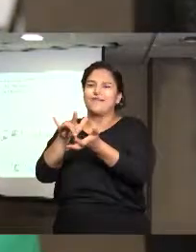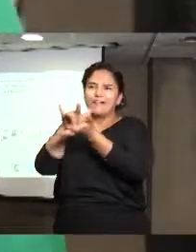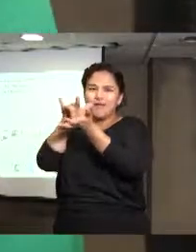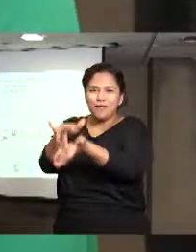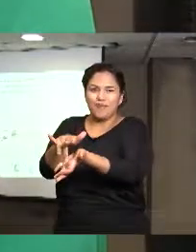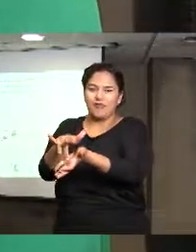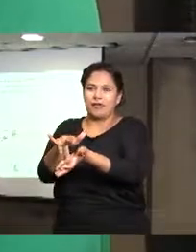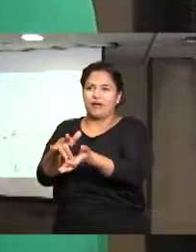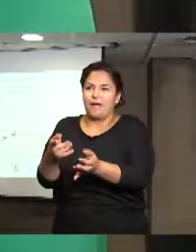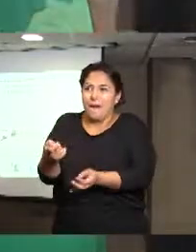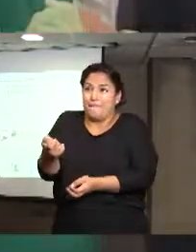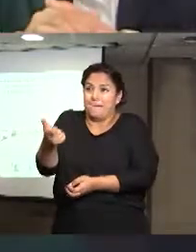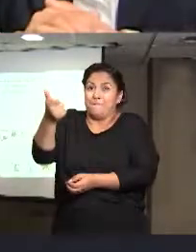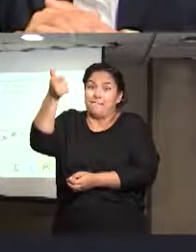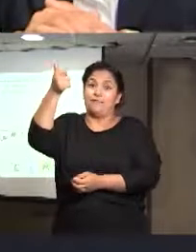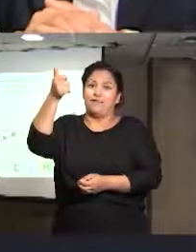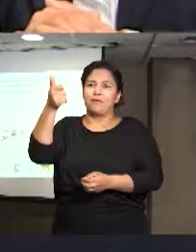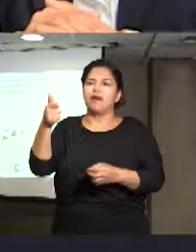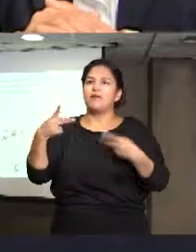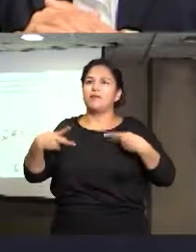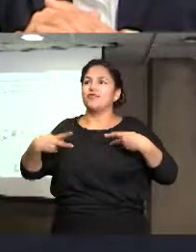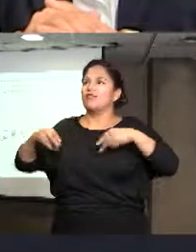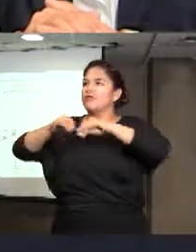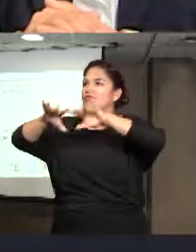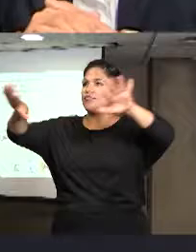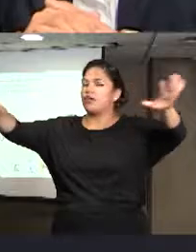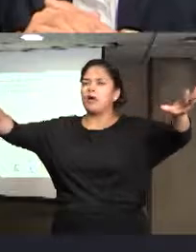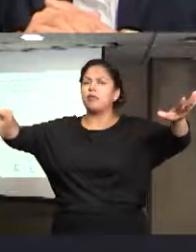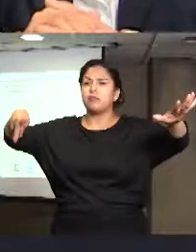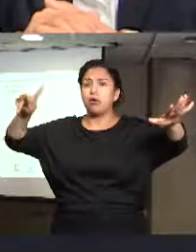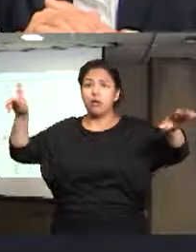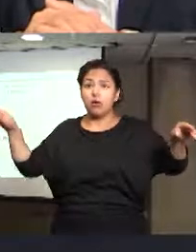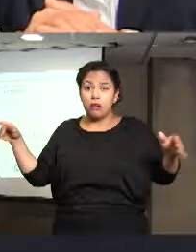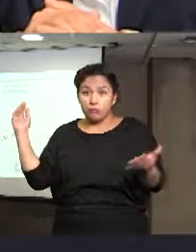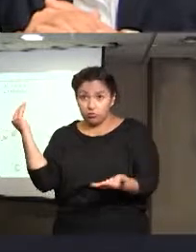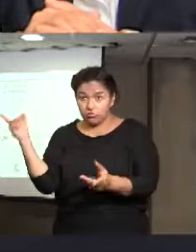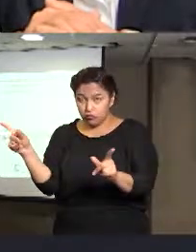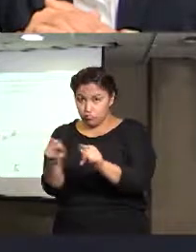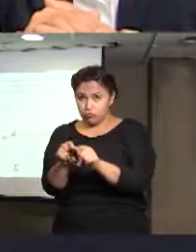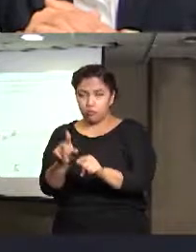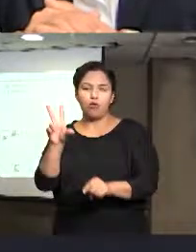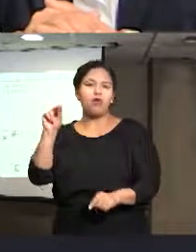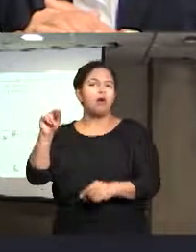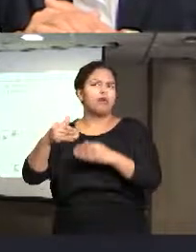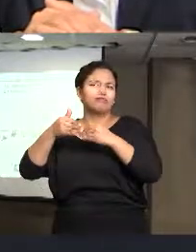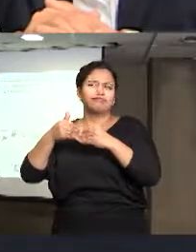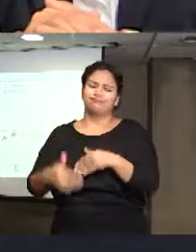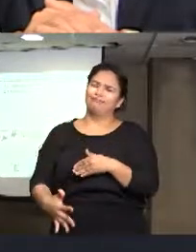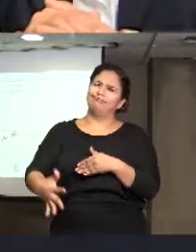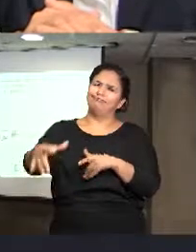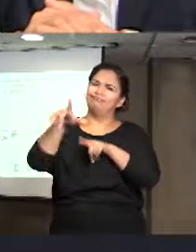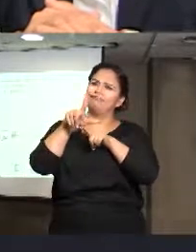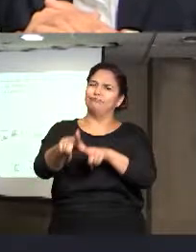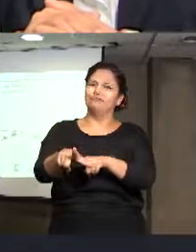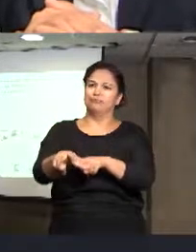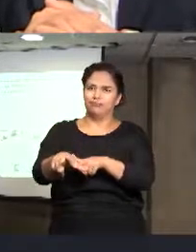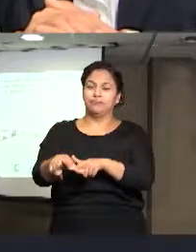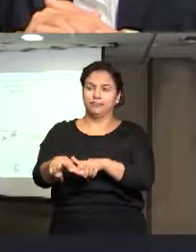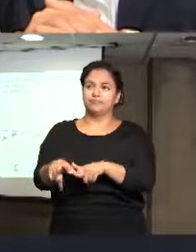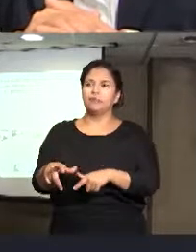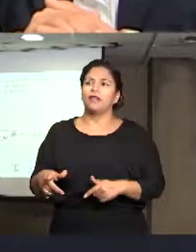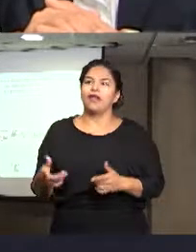una primera iniciativa de los ciudadanos y que se convierta en algo permanente, en algo permanente que es nuestro primer